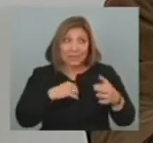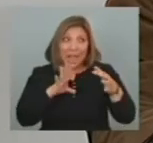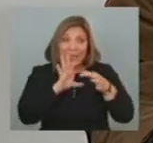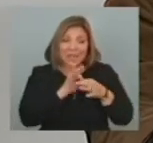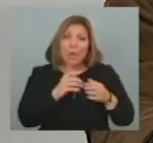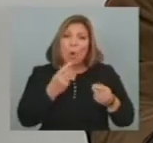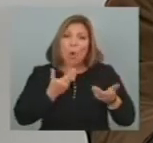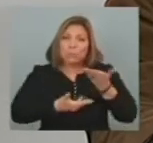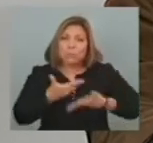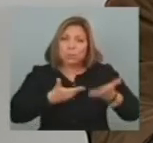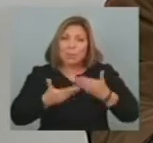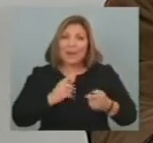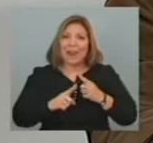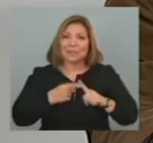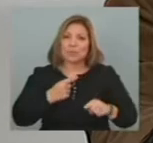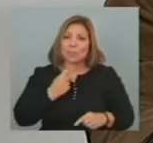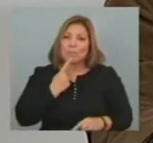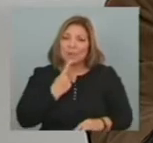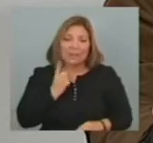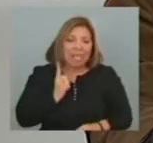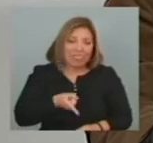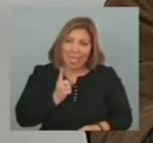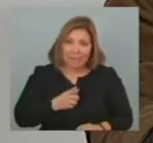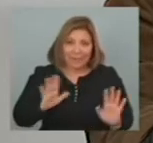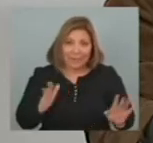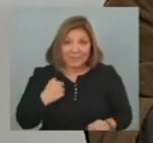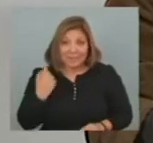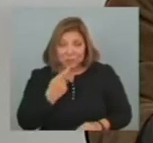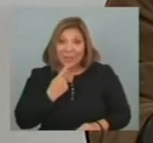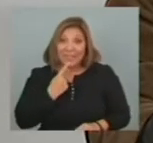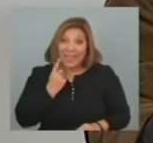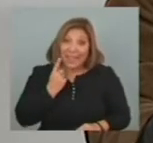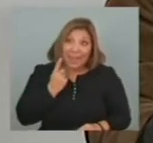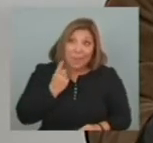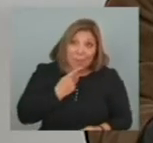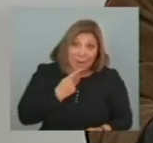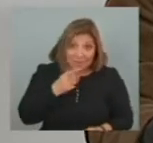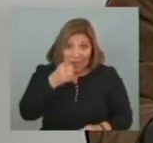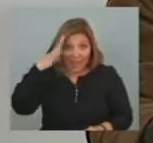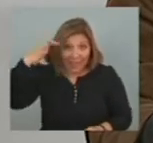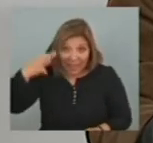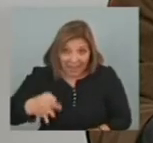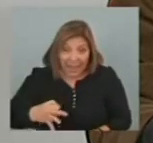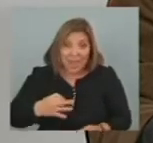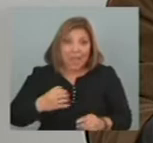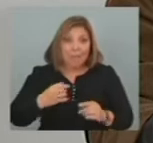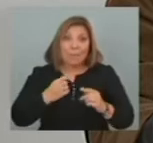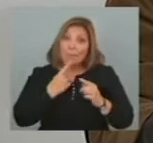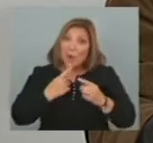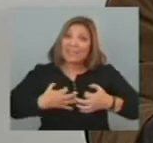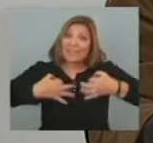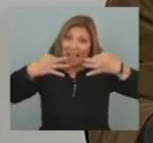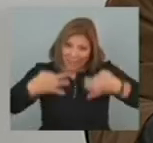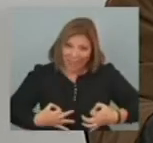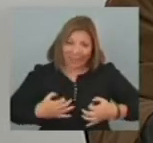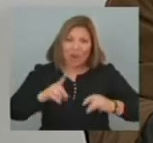fluidez En la relación política Y los que creemos En la política Por sobre el mercado Y la política En mayúscula Nos